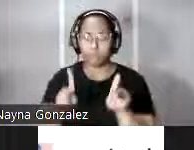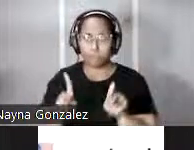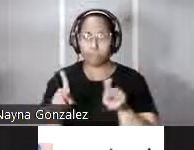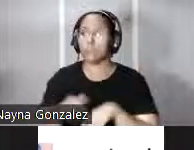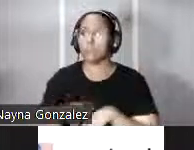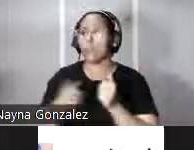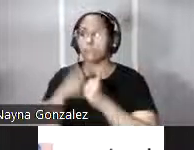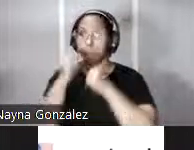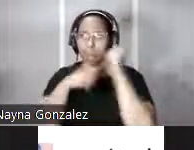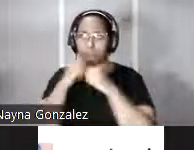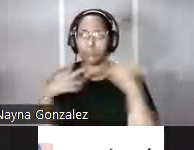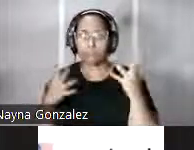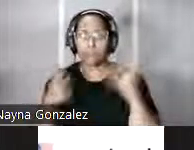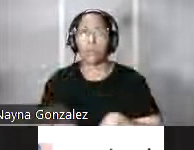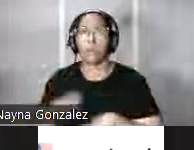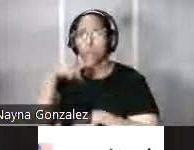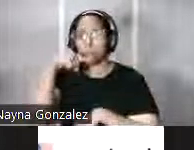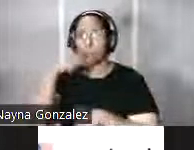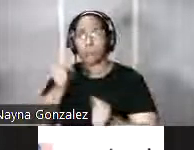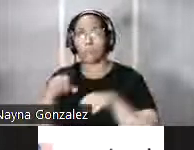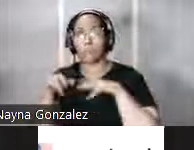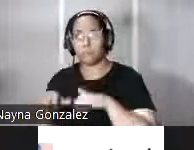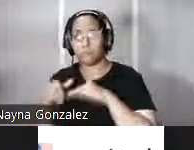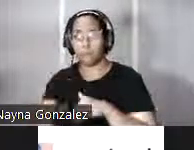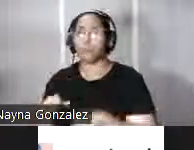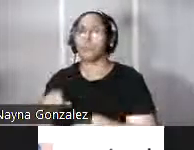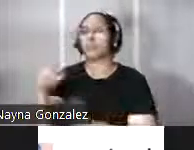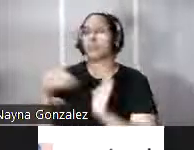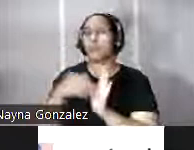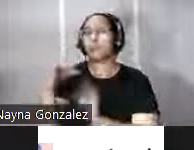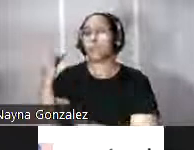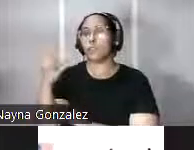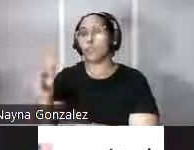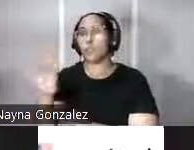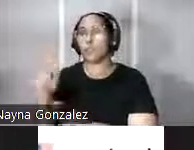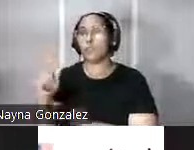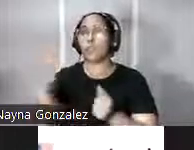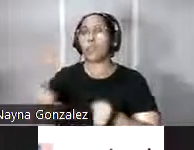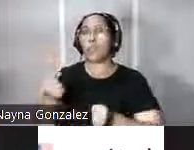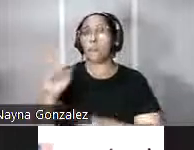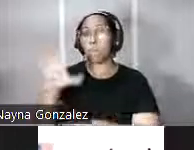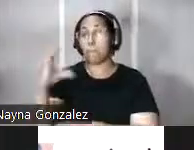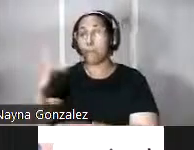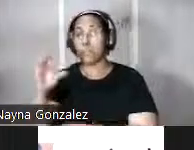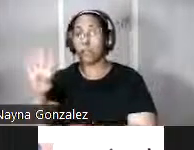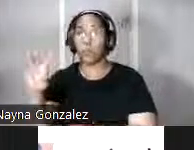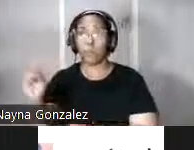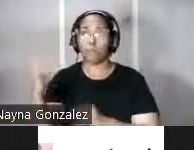fue construida entre marzo de 1533 y sus obras se prolongaron hasta mayo de 1540.